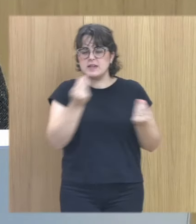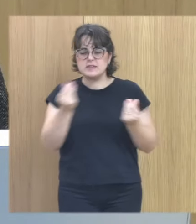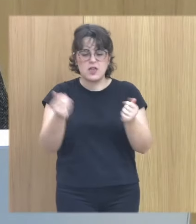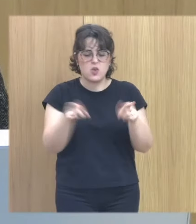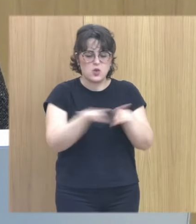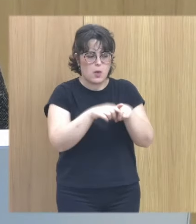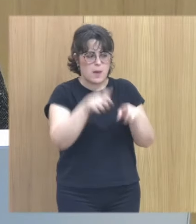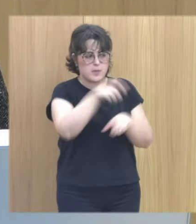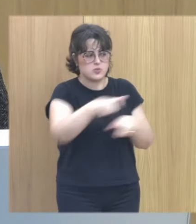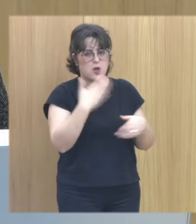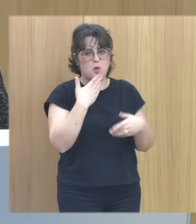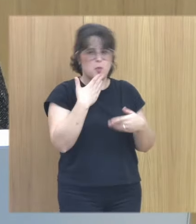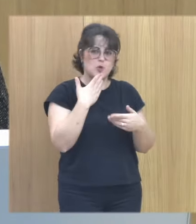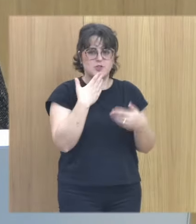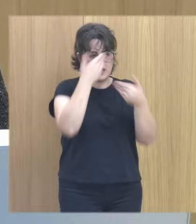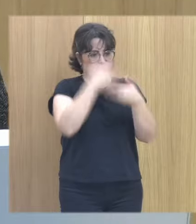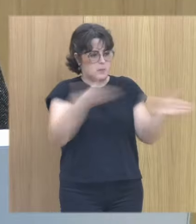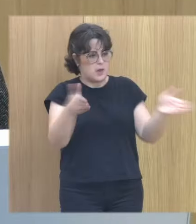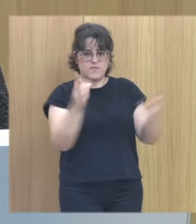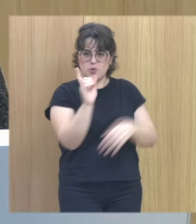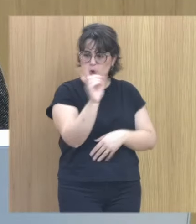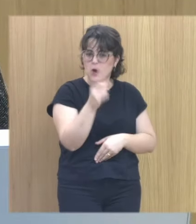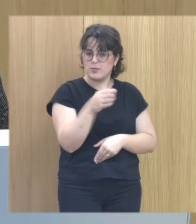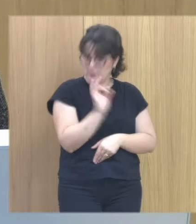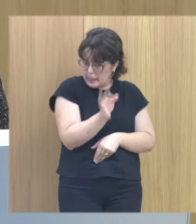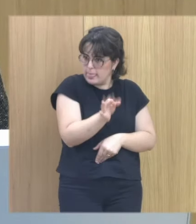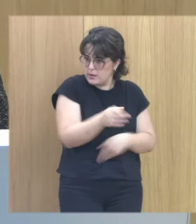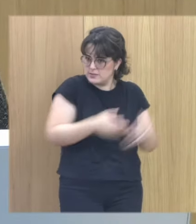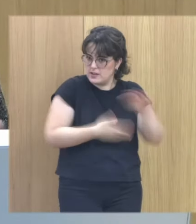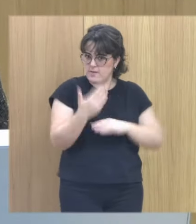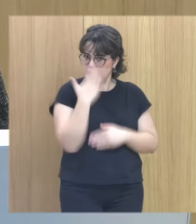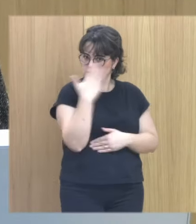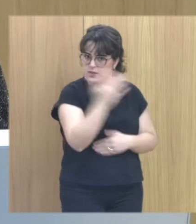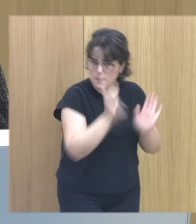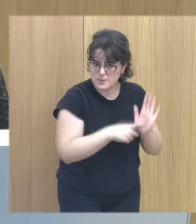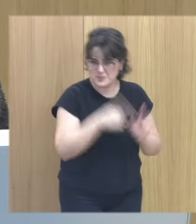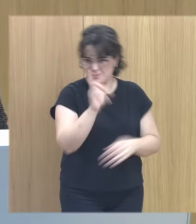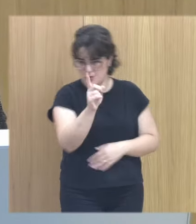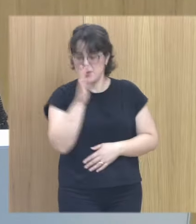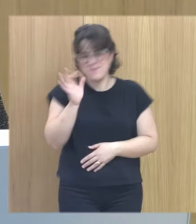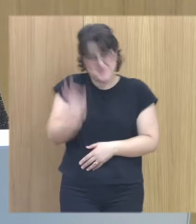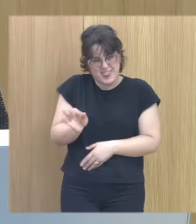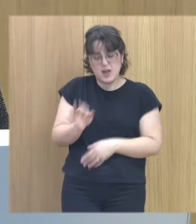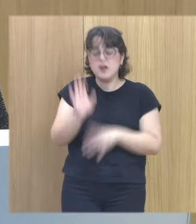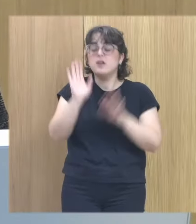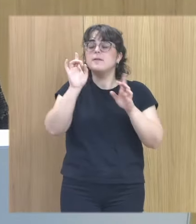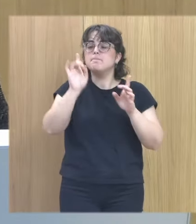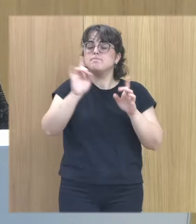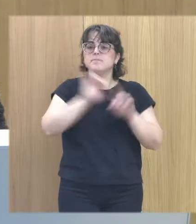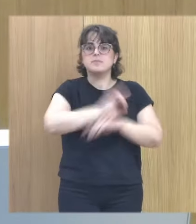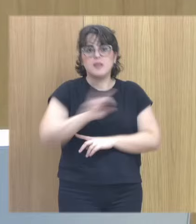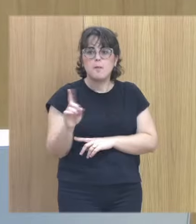personas no se están abriendo que es verdad que no les están siendo completamente honestos que es verdad que no están compartiendo